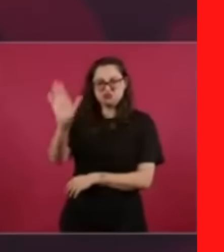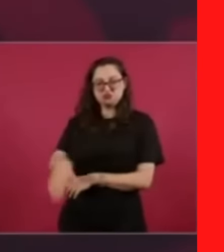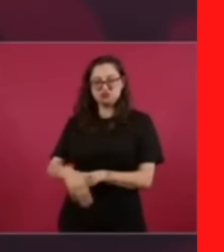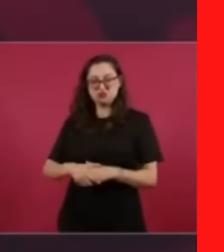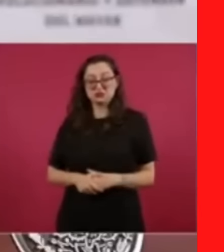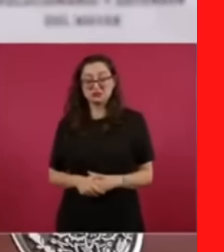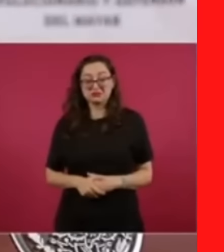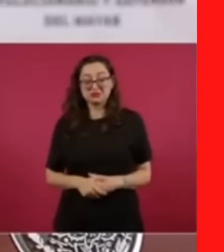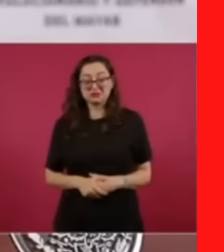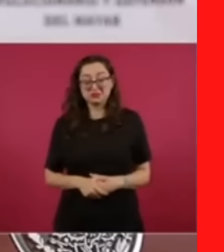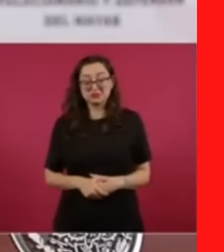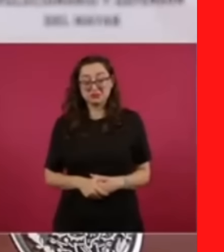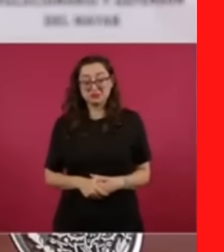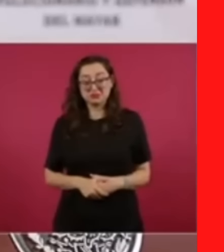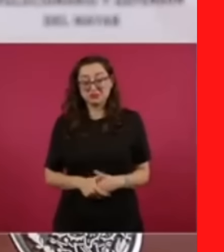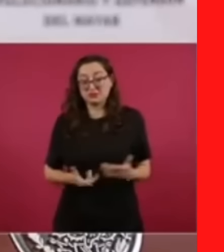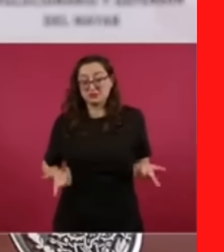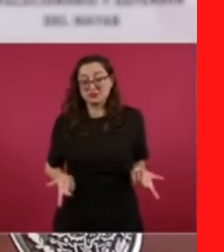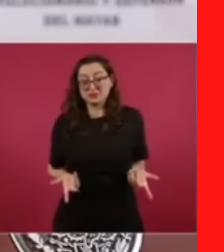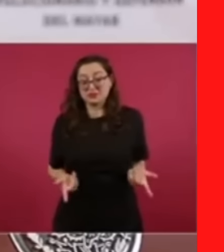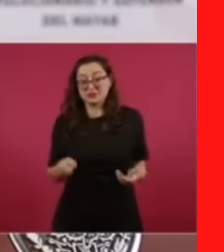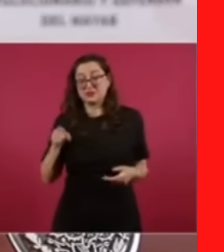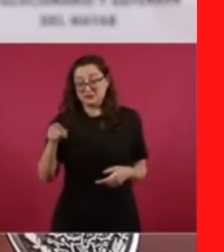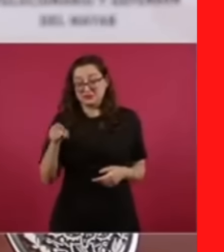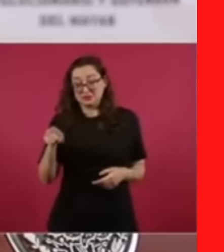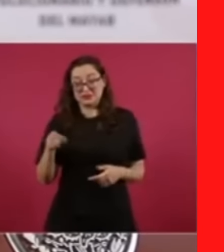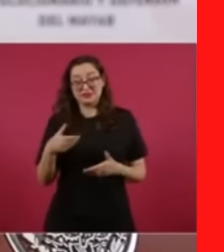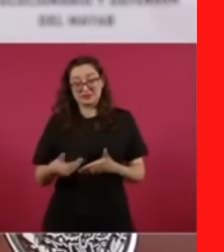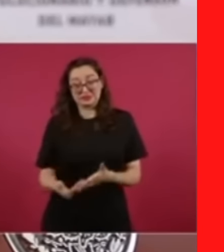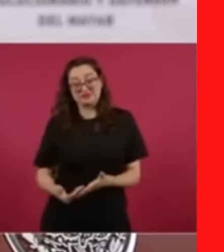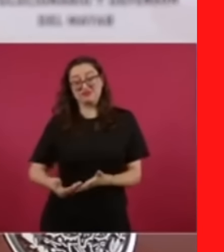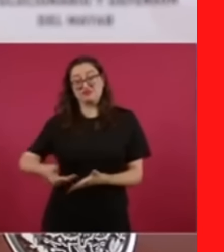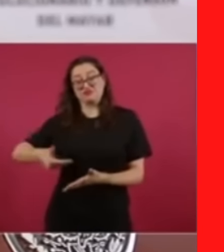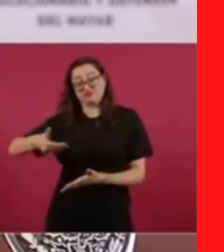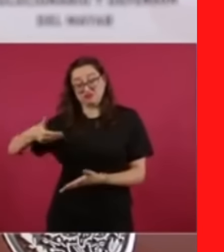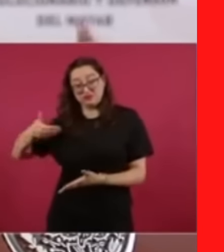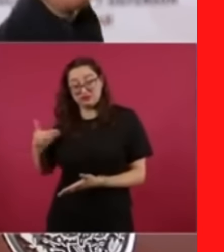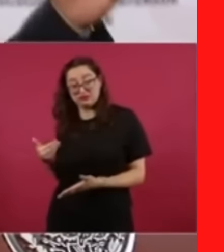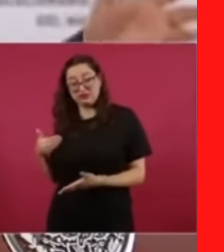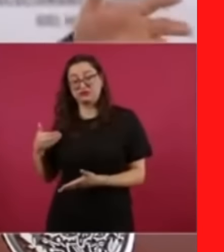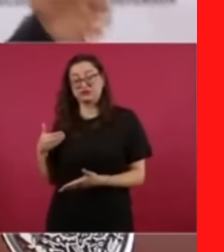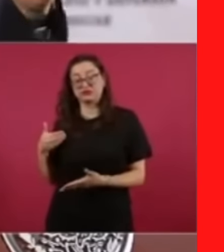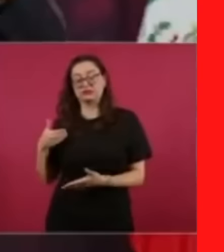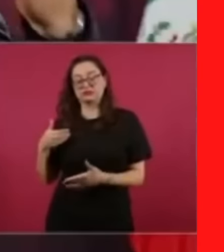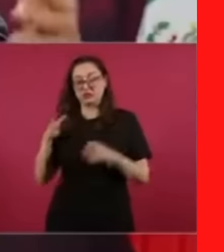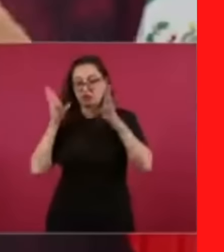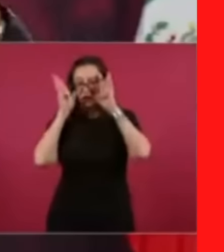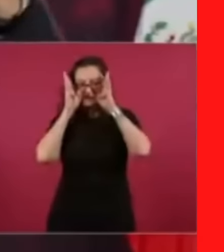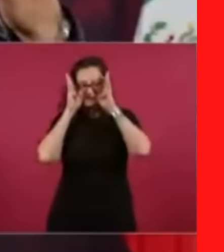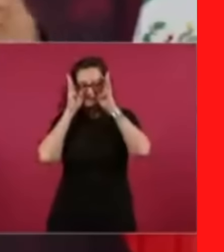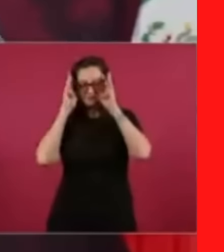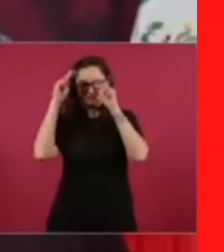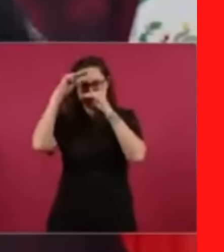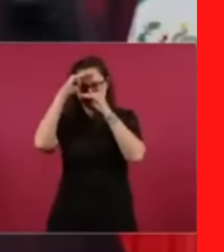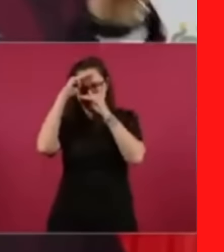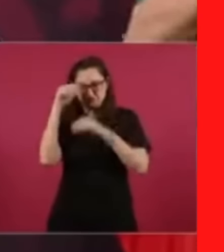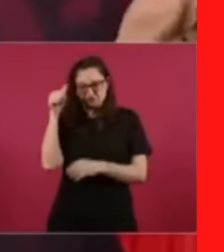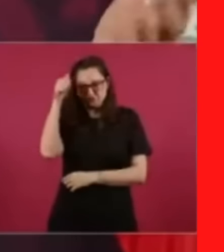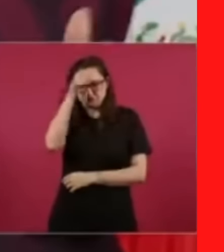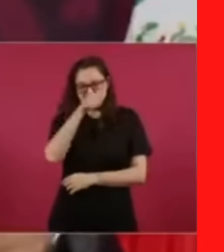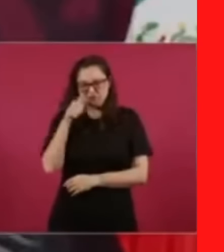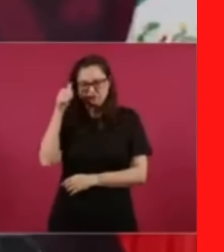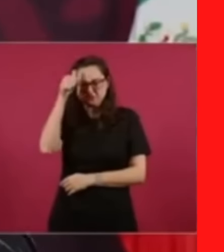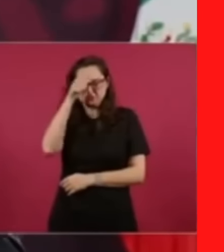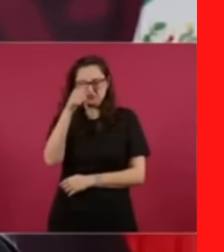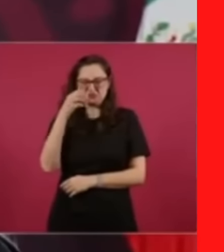era un conservador, sacerdote, luego obispo conservador